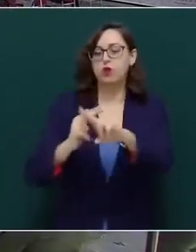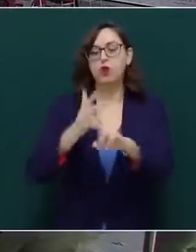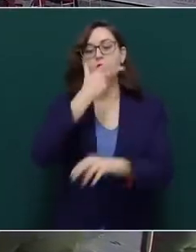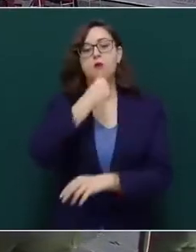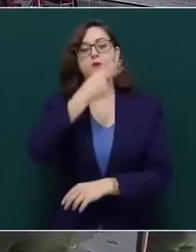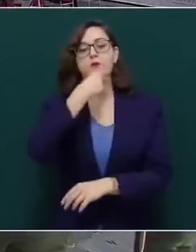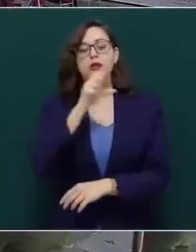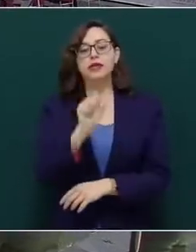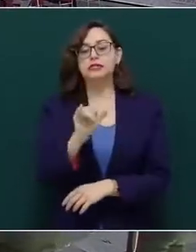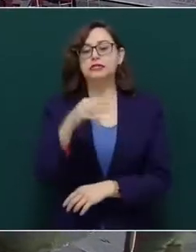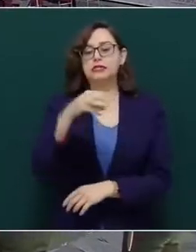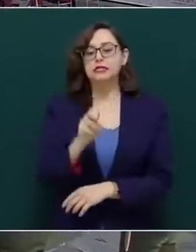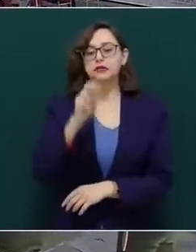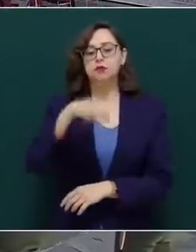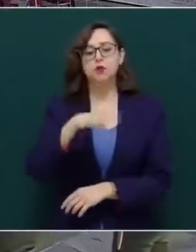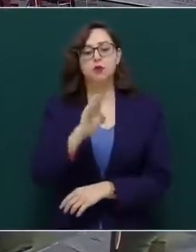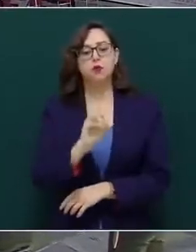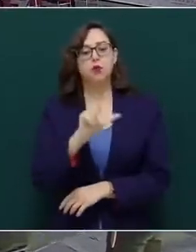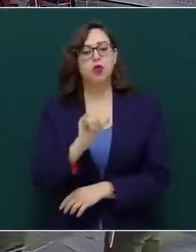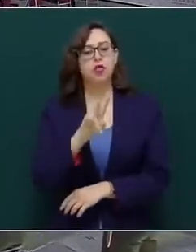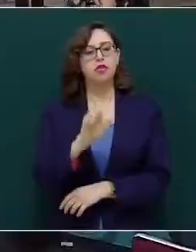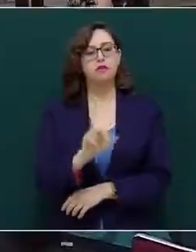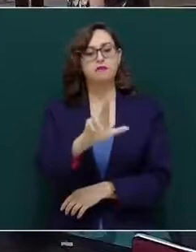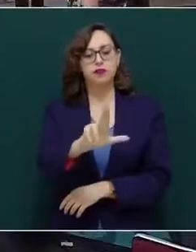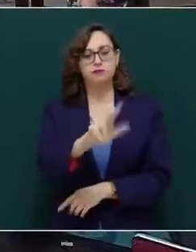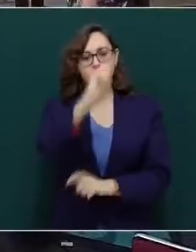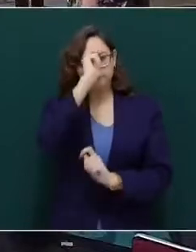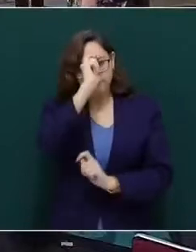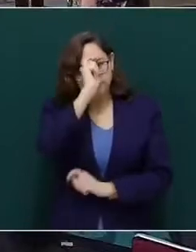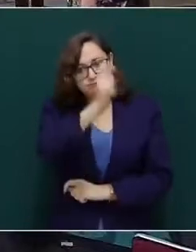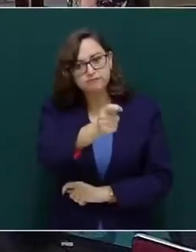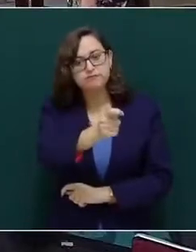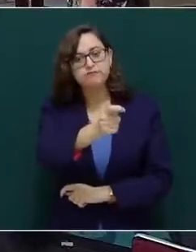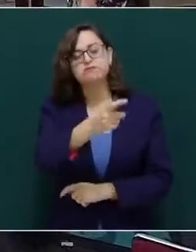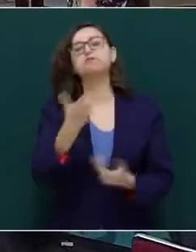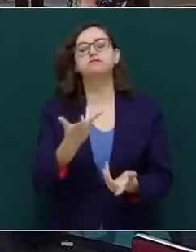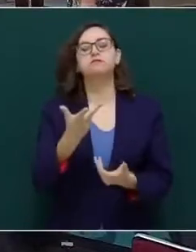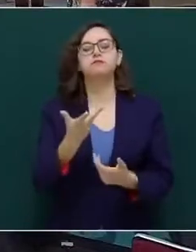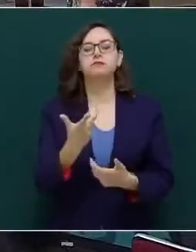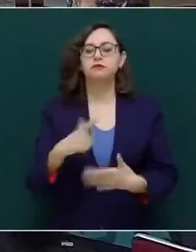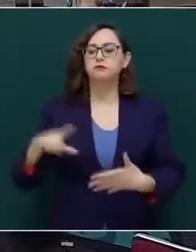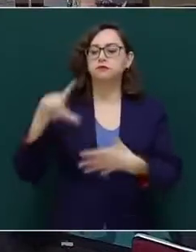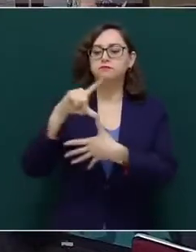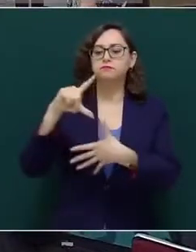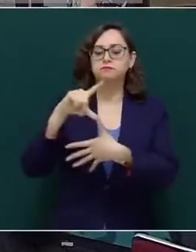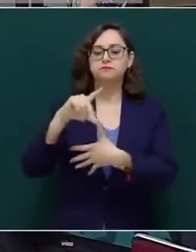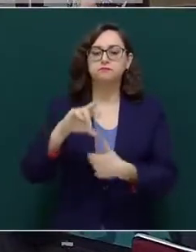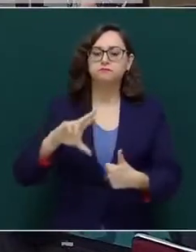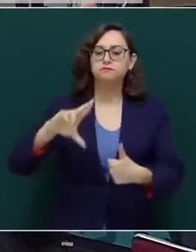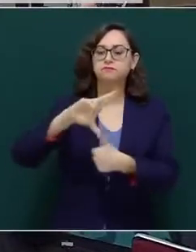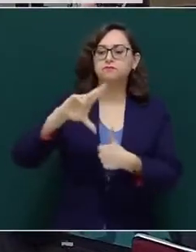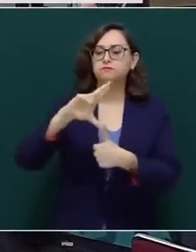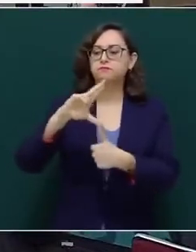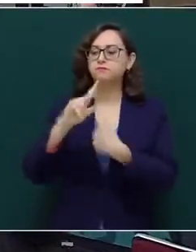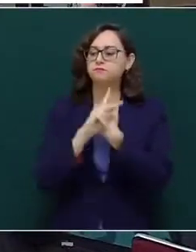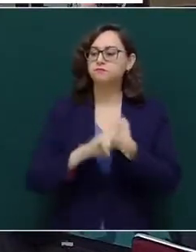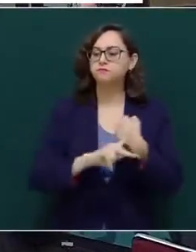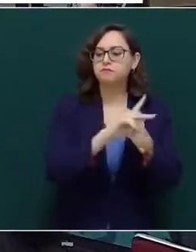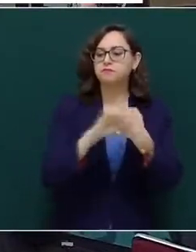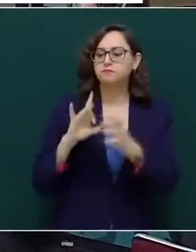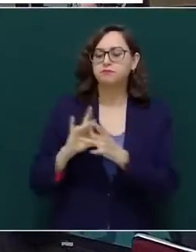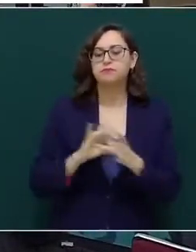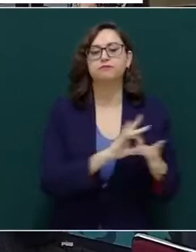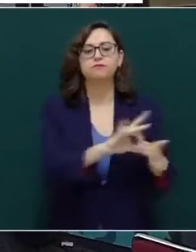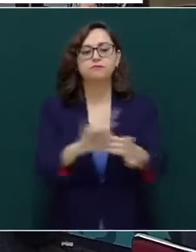recrear su proyecto de unidad entre los pueblos de América Latina y el Caribe y apoyarnos